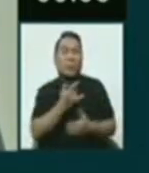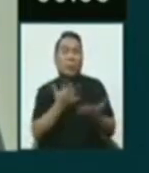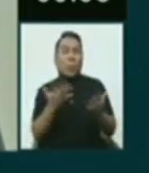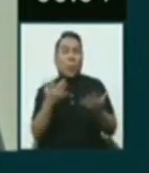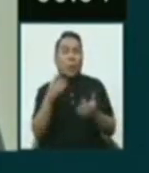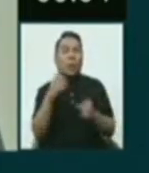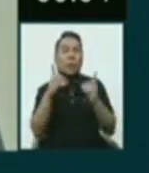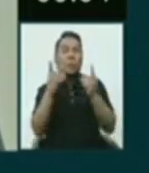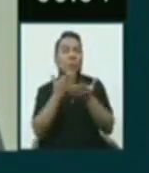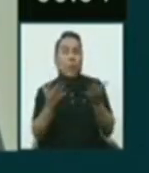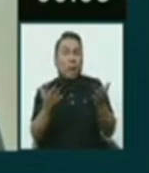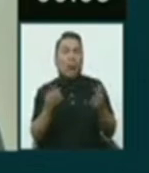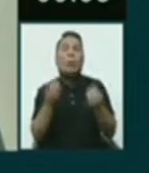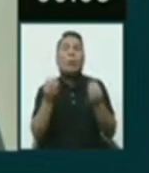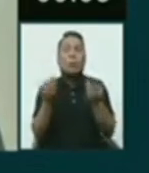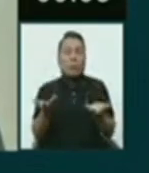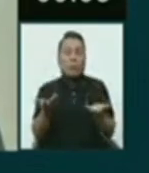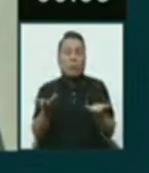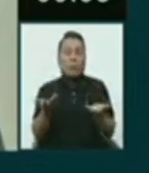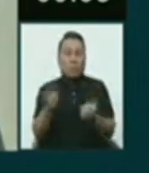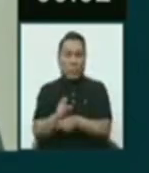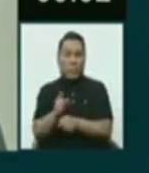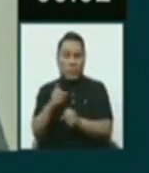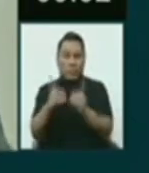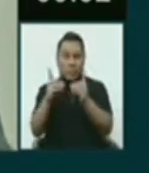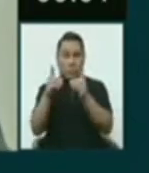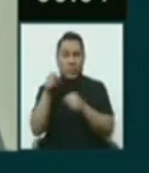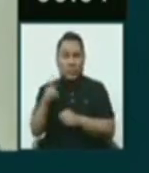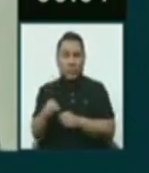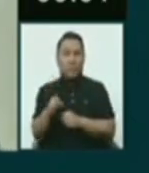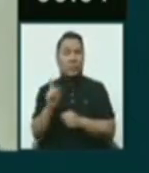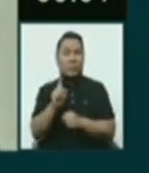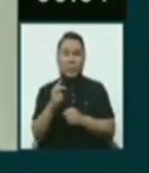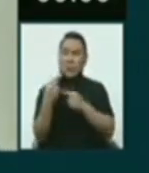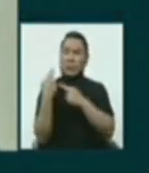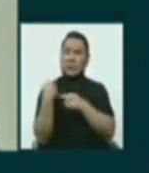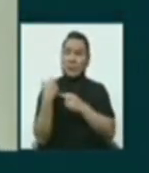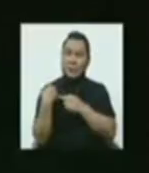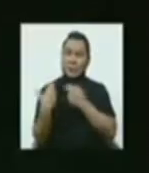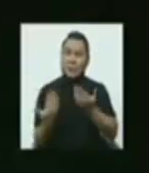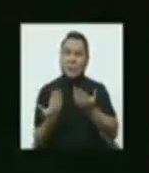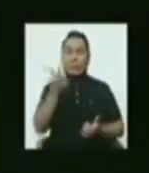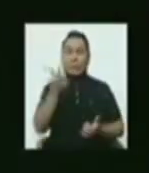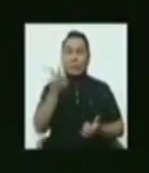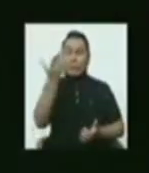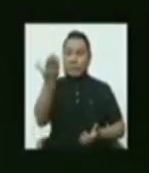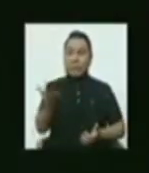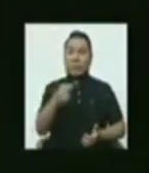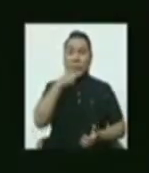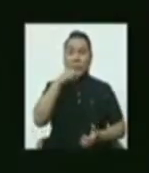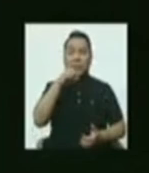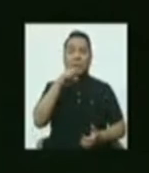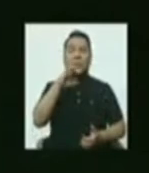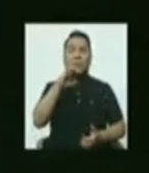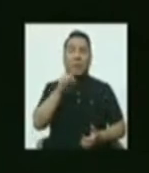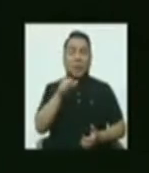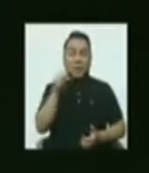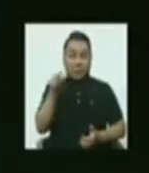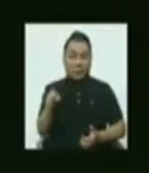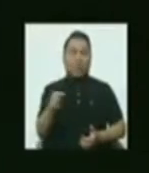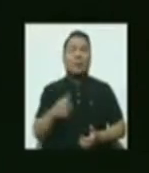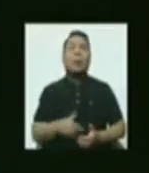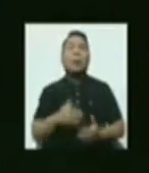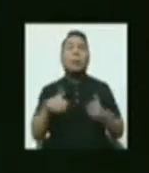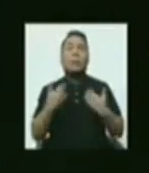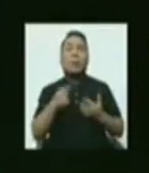¿Qué respeto? ¿Qué valores? Si la educación mismo, o sea, no se hacen responsables. Muchas gracias. Adela Pérez, de La Rosa, de